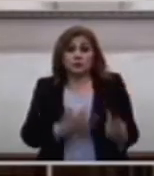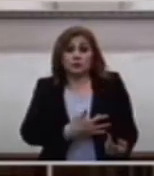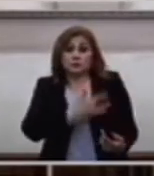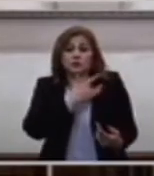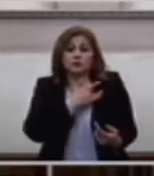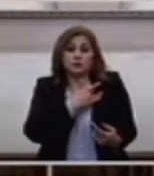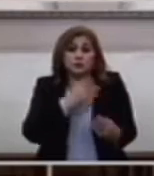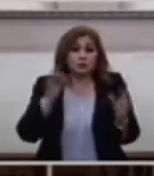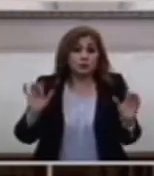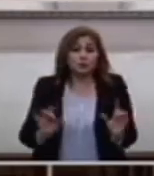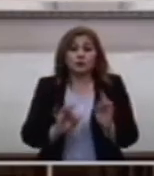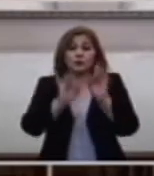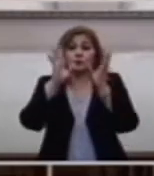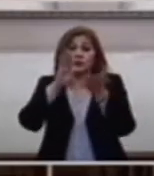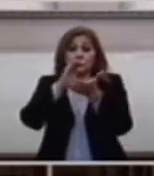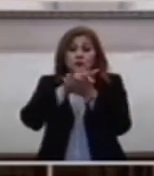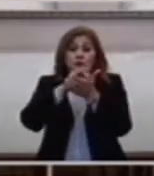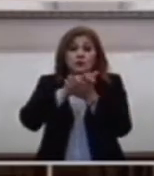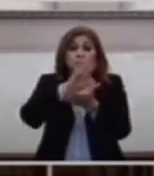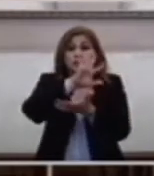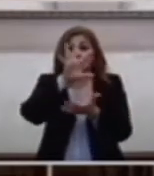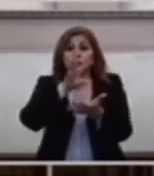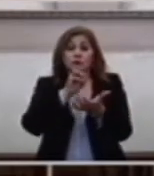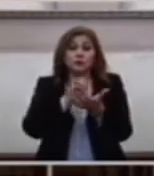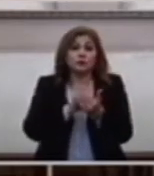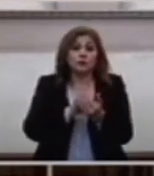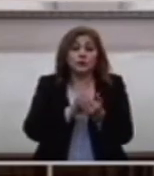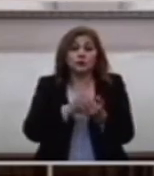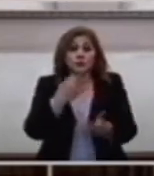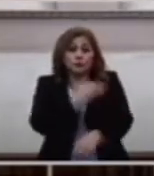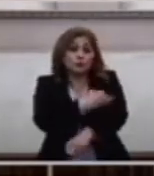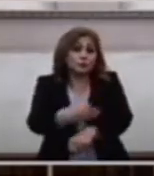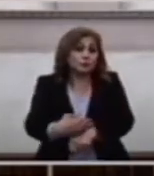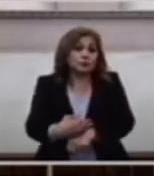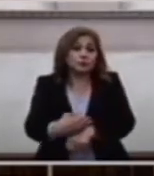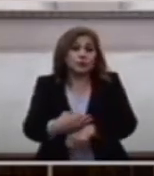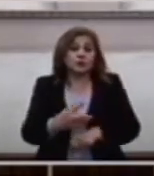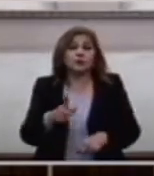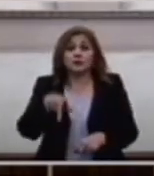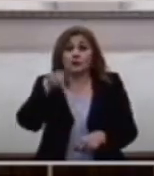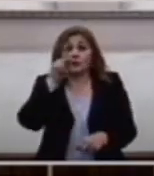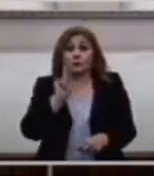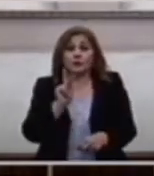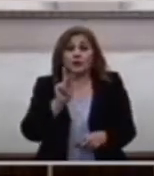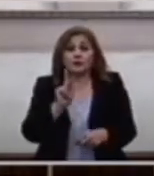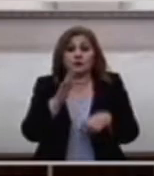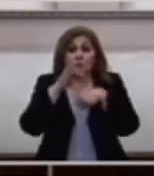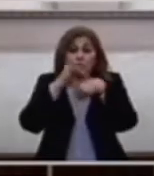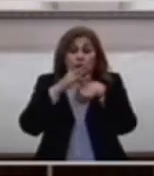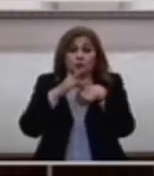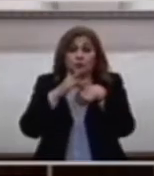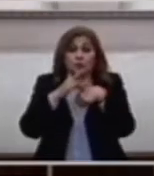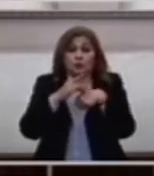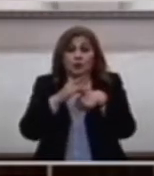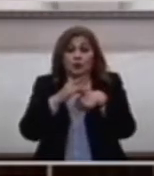su Matrimonio Y en su Familia Pero quien Toca Las Llagas Del Señor